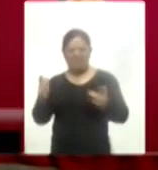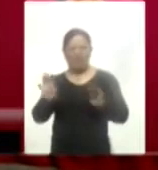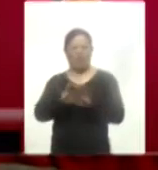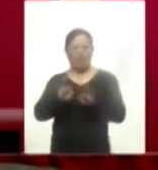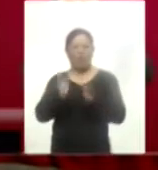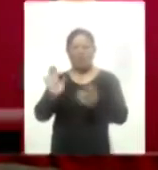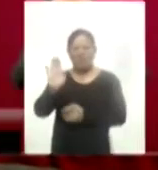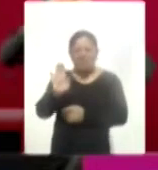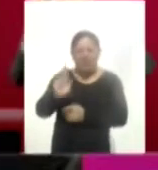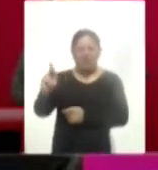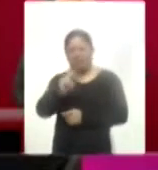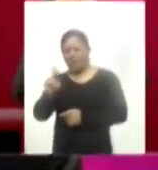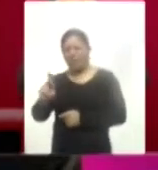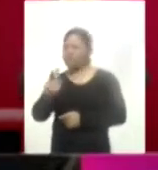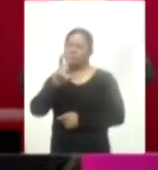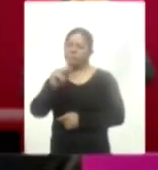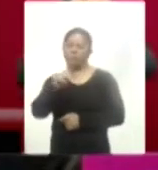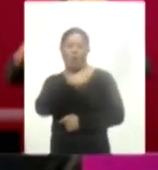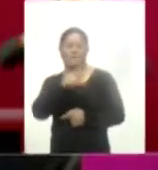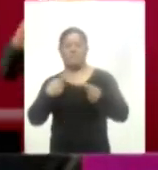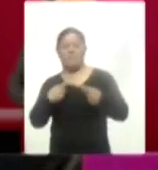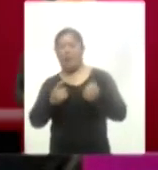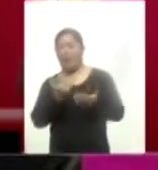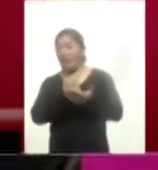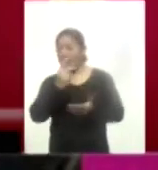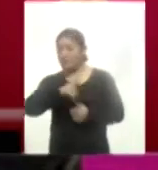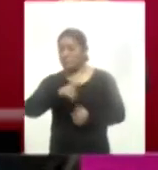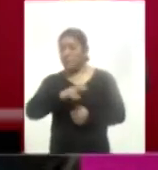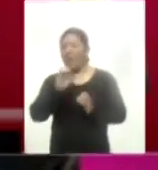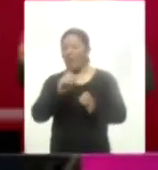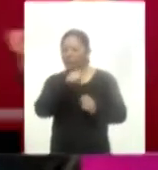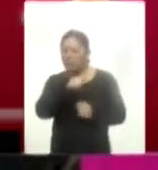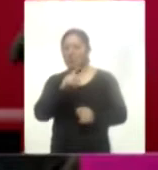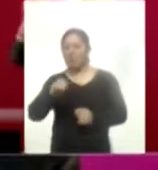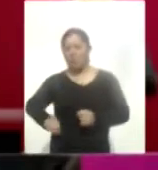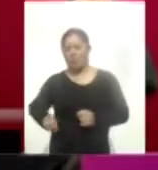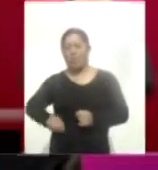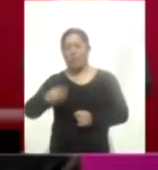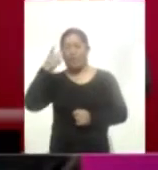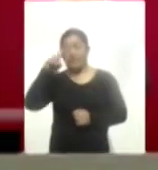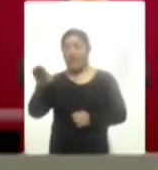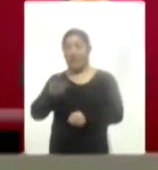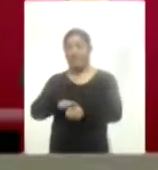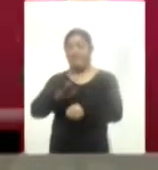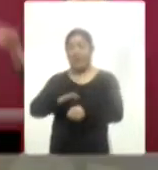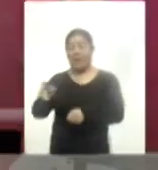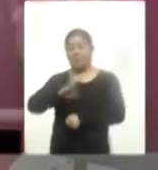directa o apreciable con casos más graves, o que alguno de estos esté relacionado a la generación de mayor letalidad.